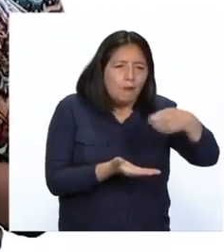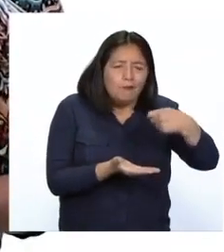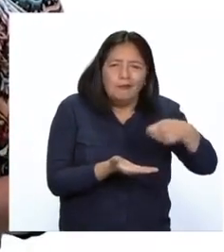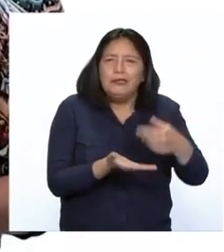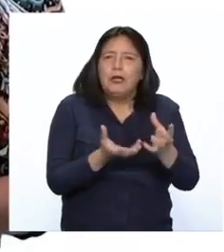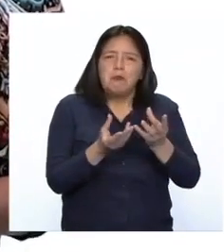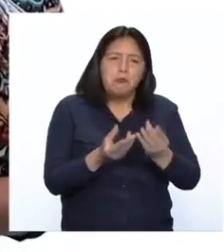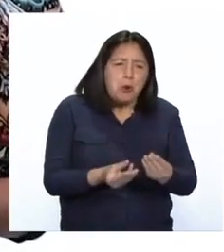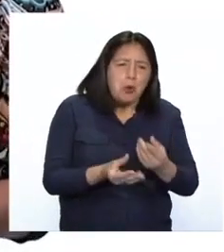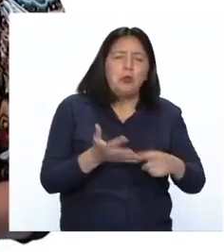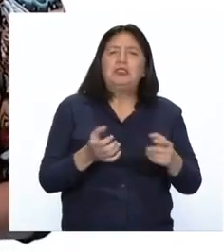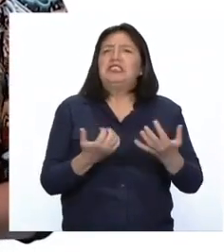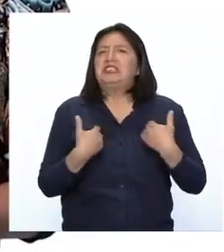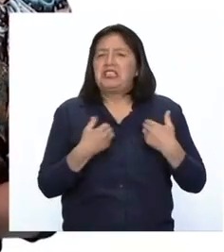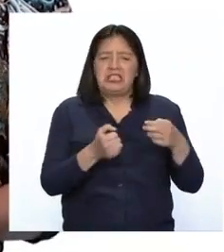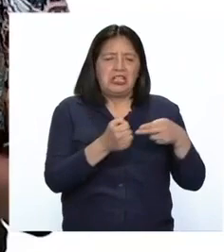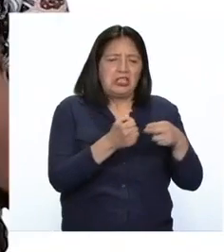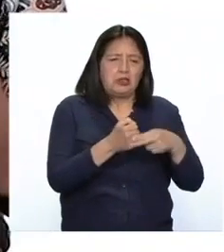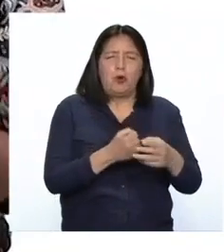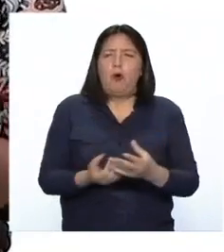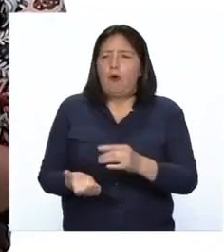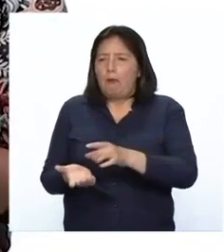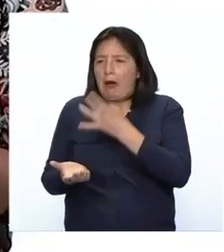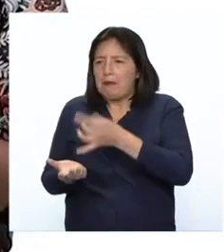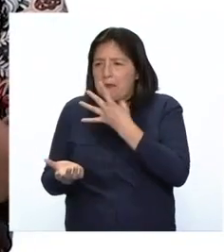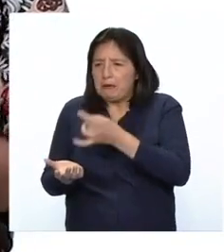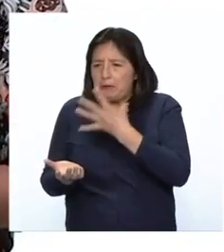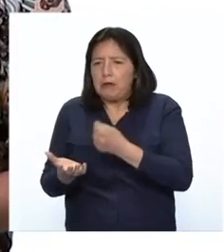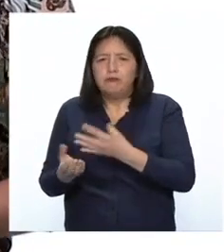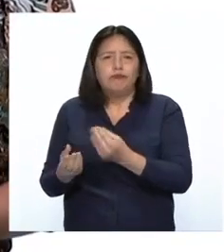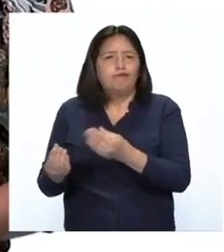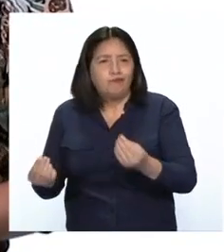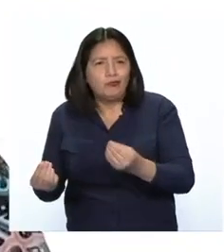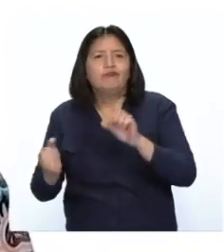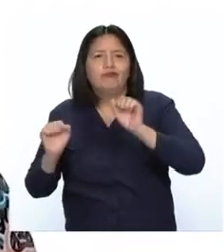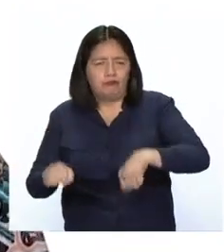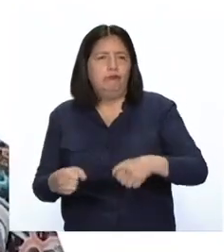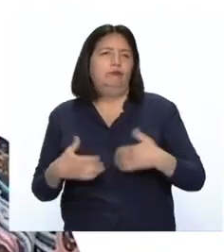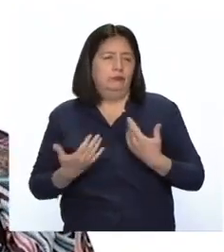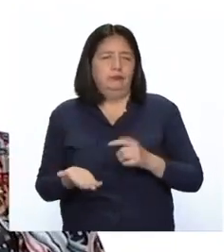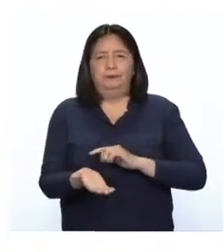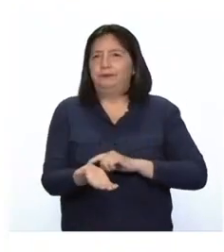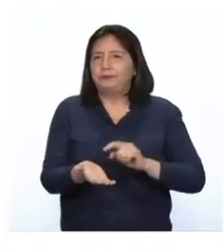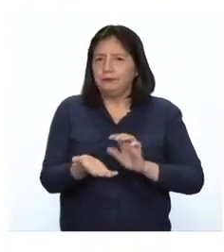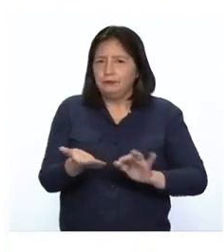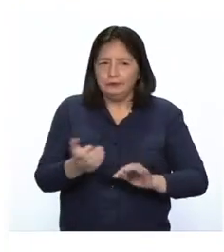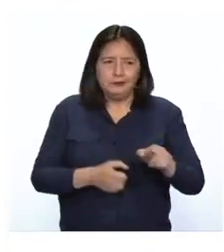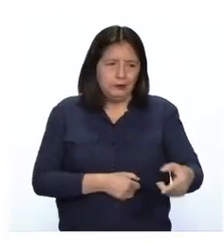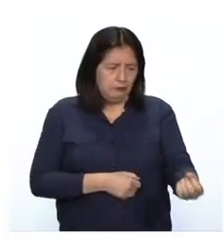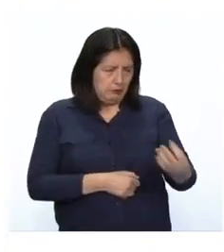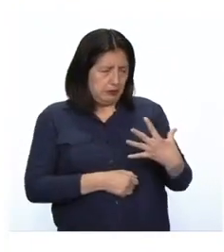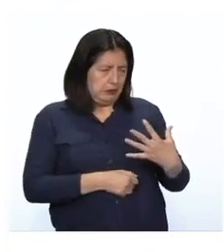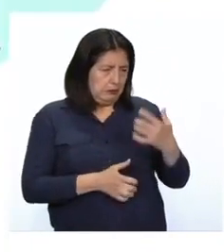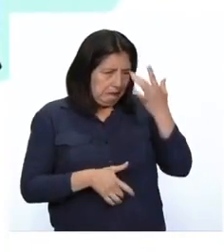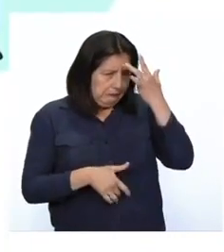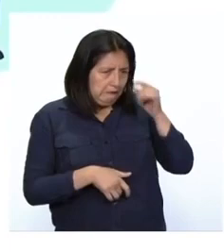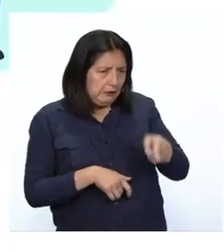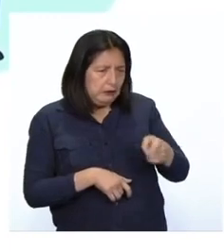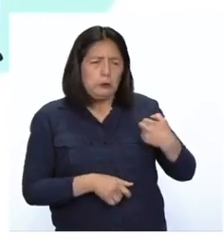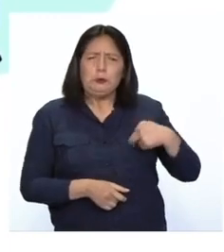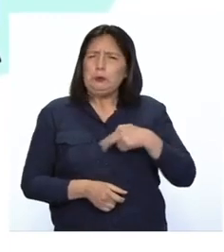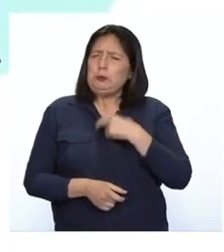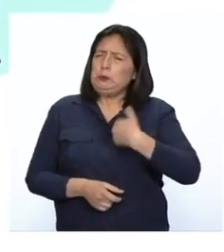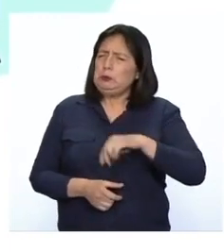hierro o uso prolongado de algunos medicamentos pueden también causar la anemia. Cuando Teresa me contó que tenía anemia, nosotras